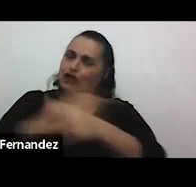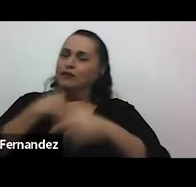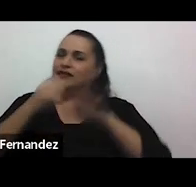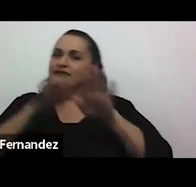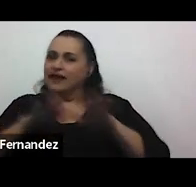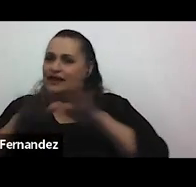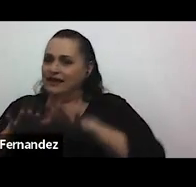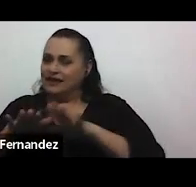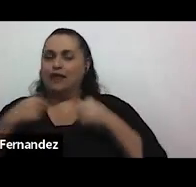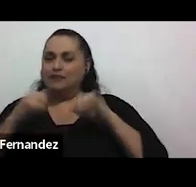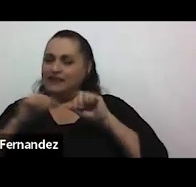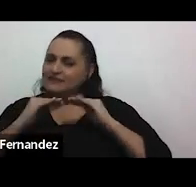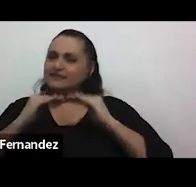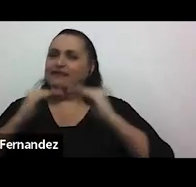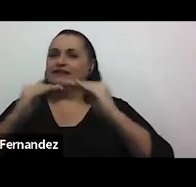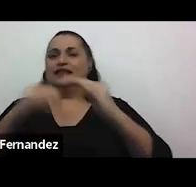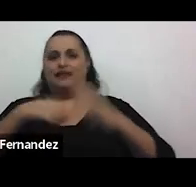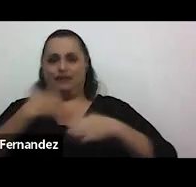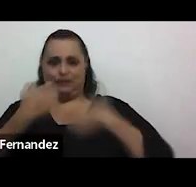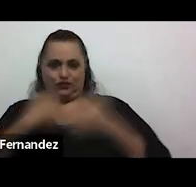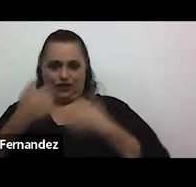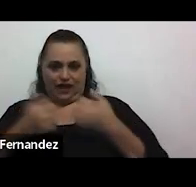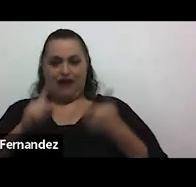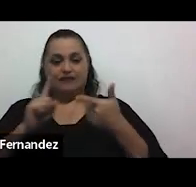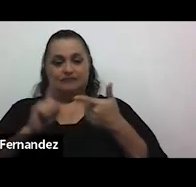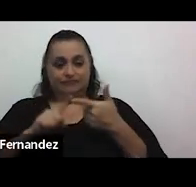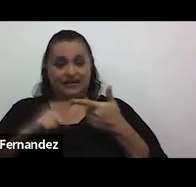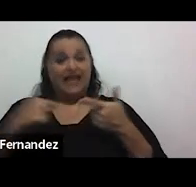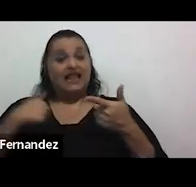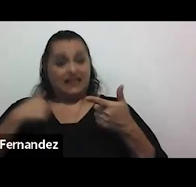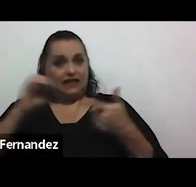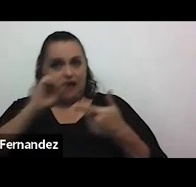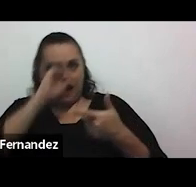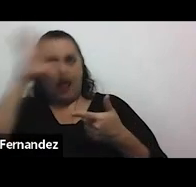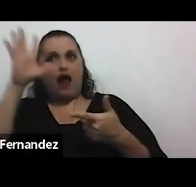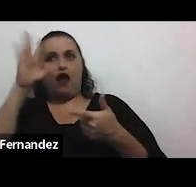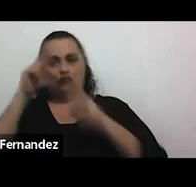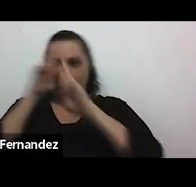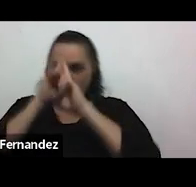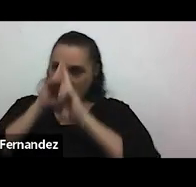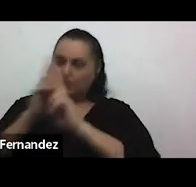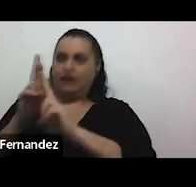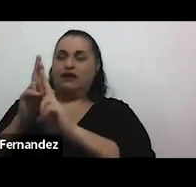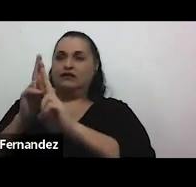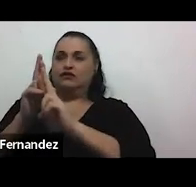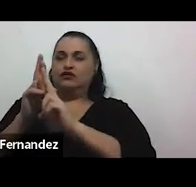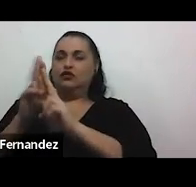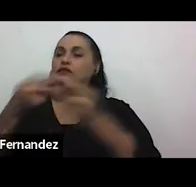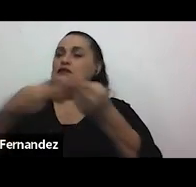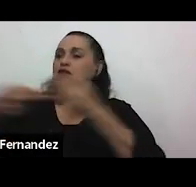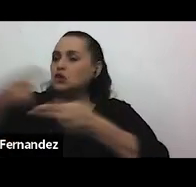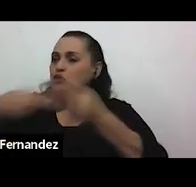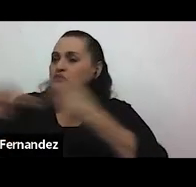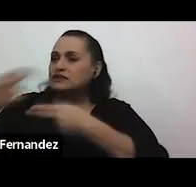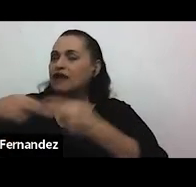emocional por otro lado tengo claridad y respeto en cuanto a estos negociables y